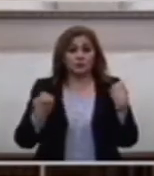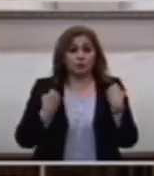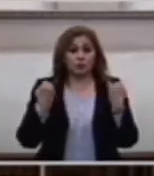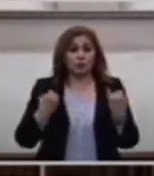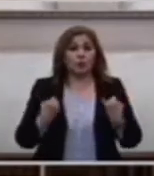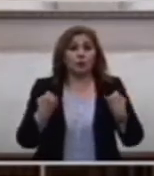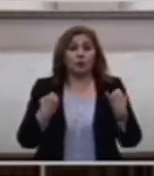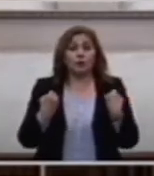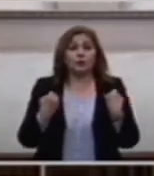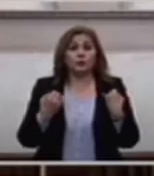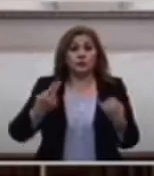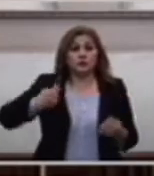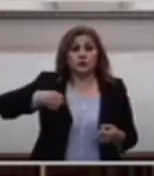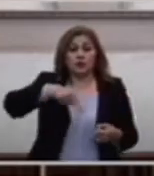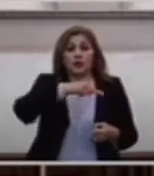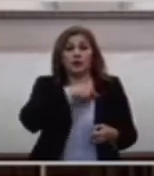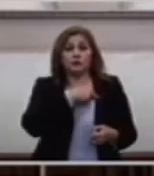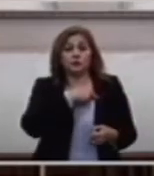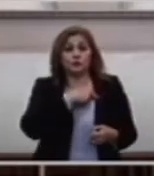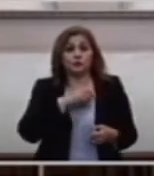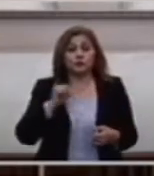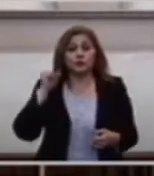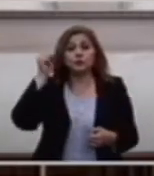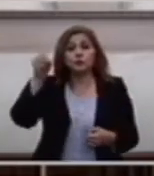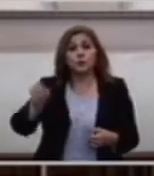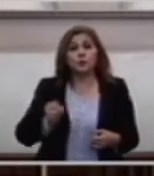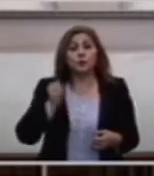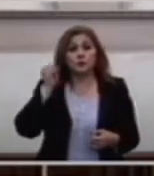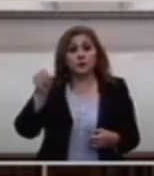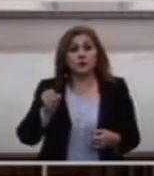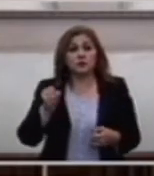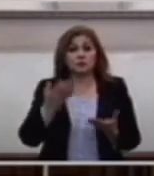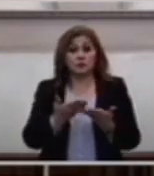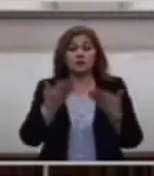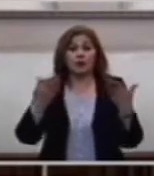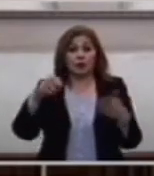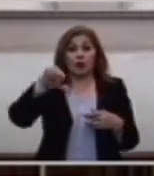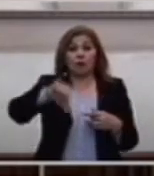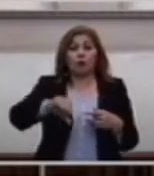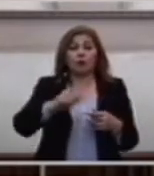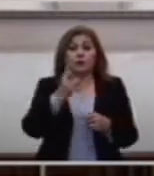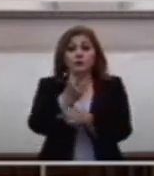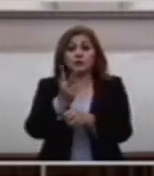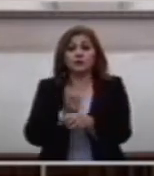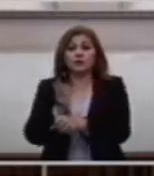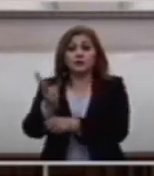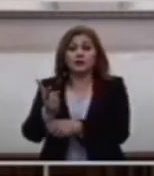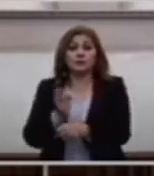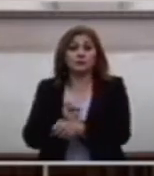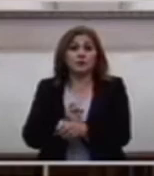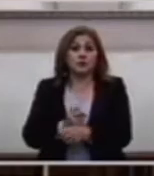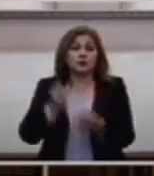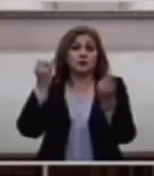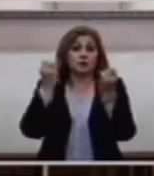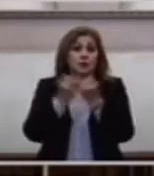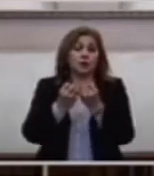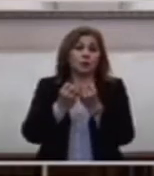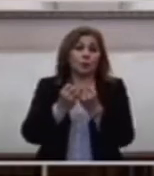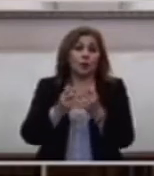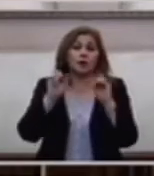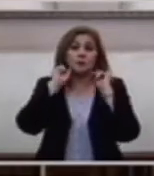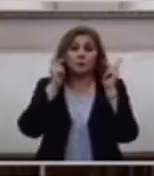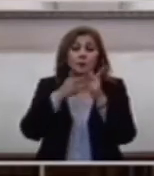A nosotros Los pastores Hoy nos Invita Como lo Hiciera Pedro Con sus